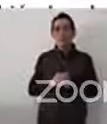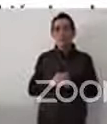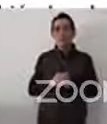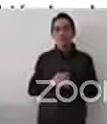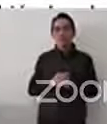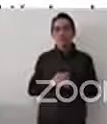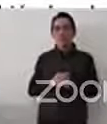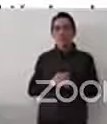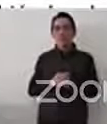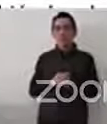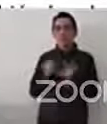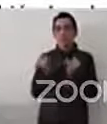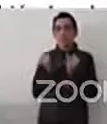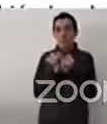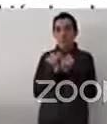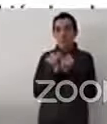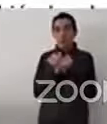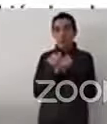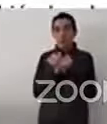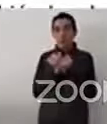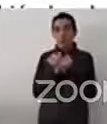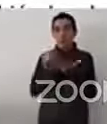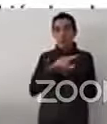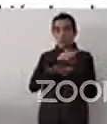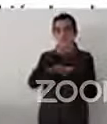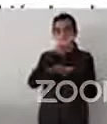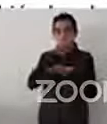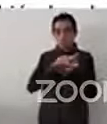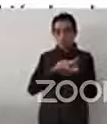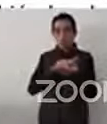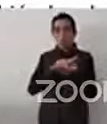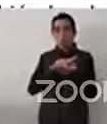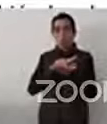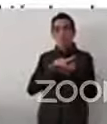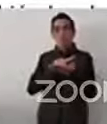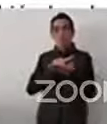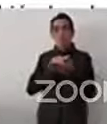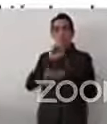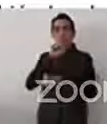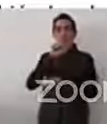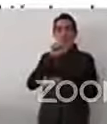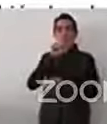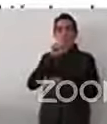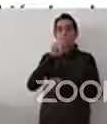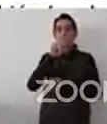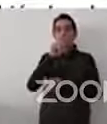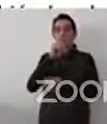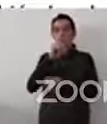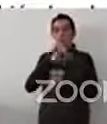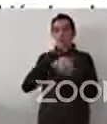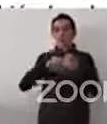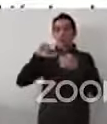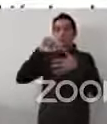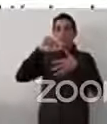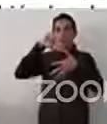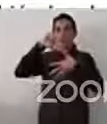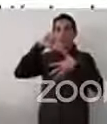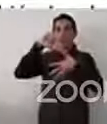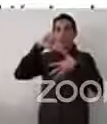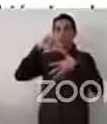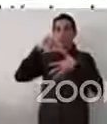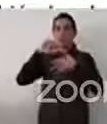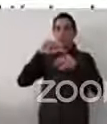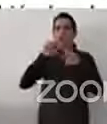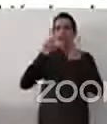declaración de la preconferencia regional de la Tercera Conferencia Mundial contra Racismo, que es también